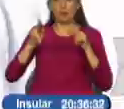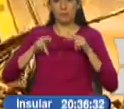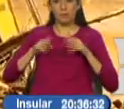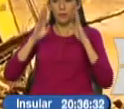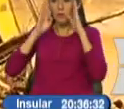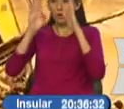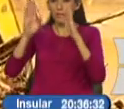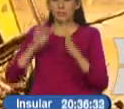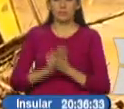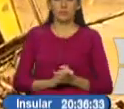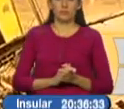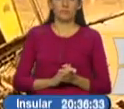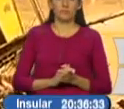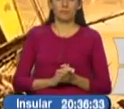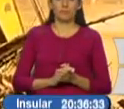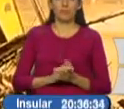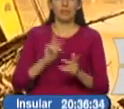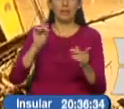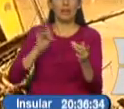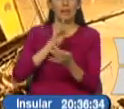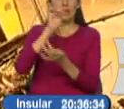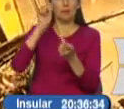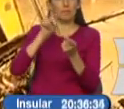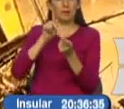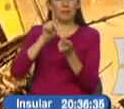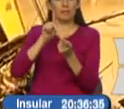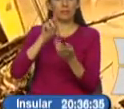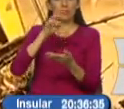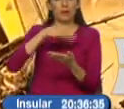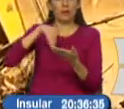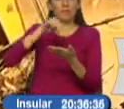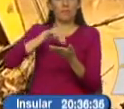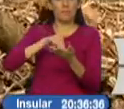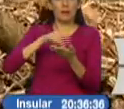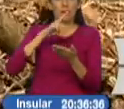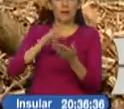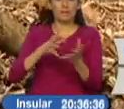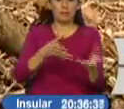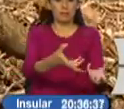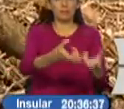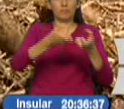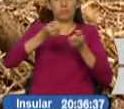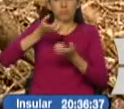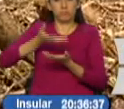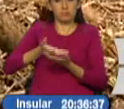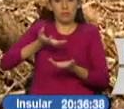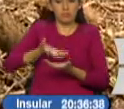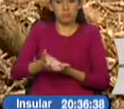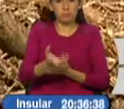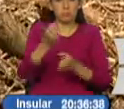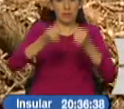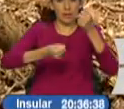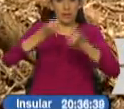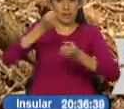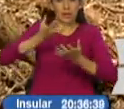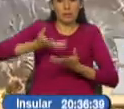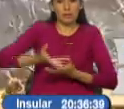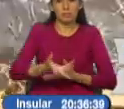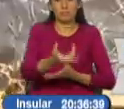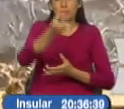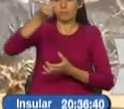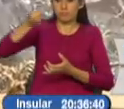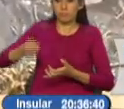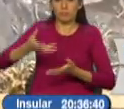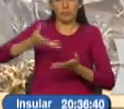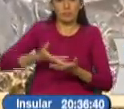humanitaria. La prefectura de Manaví dispuso maquinaria y equipos para el retiro de toneladas de palizada que se acumuló en los cauces de ríos y